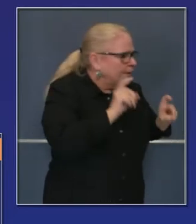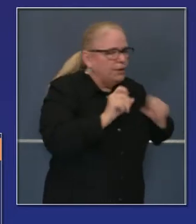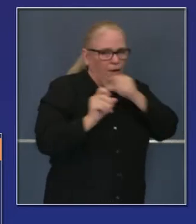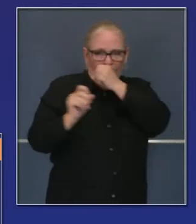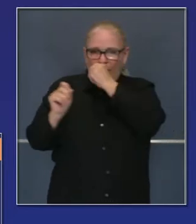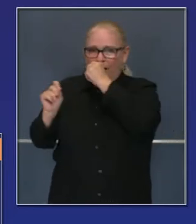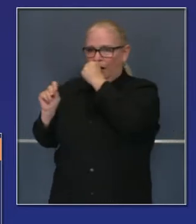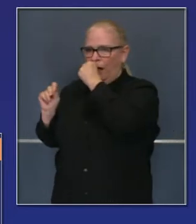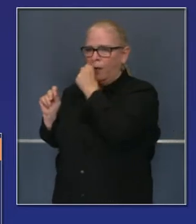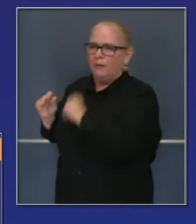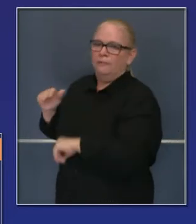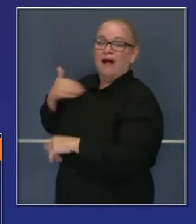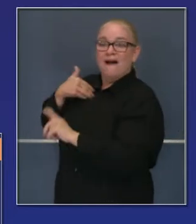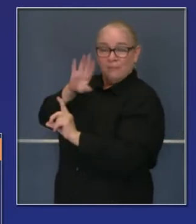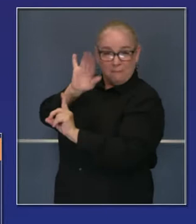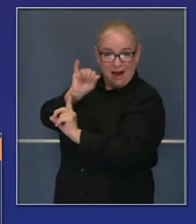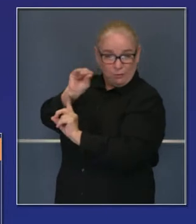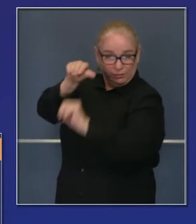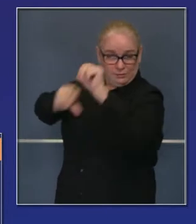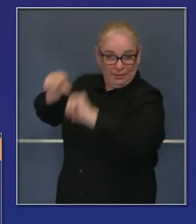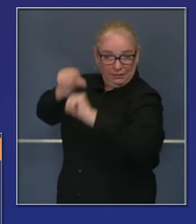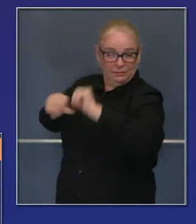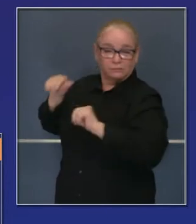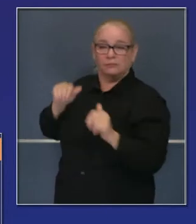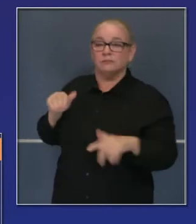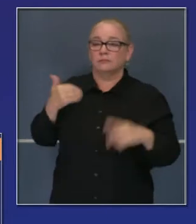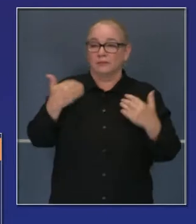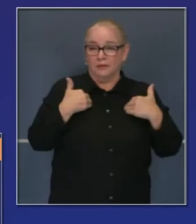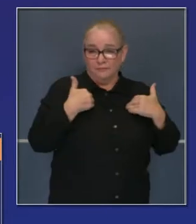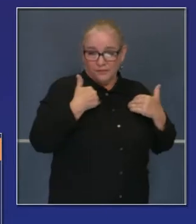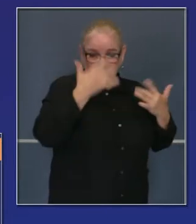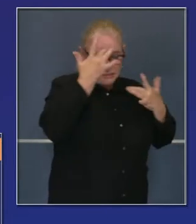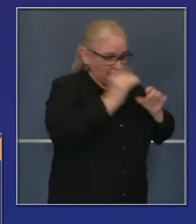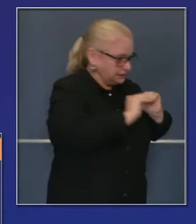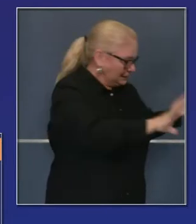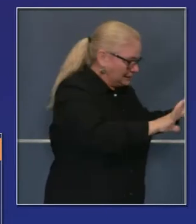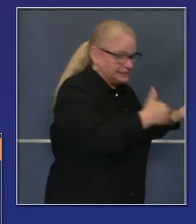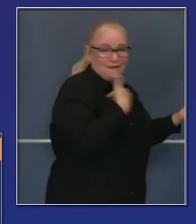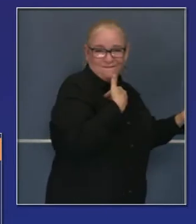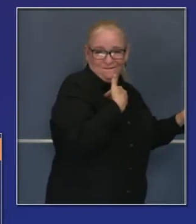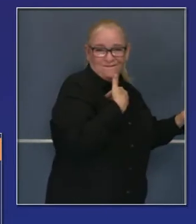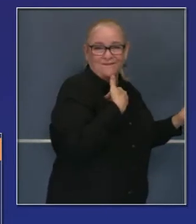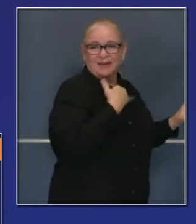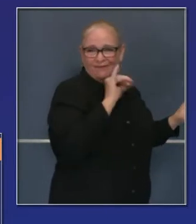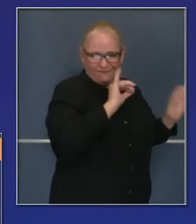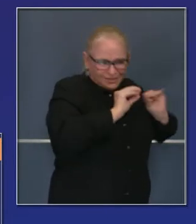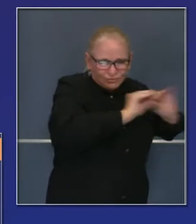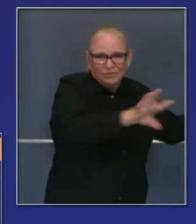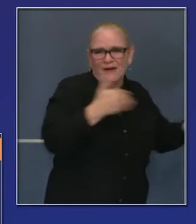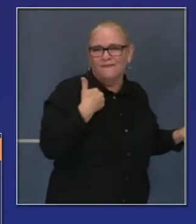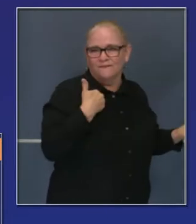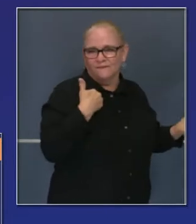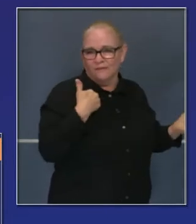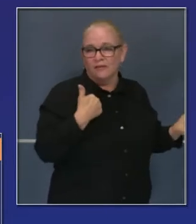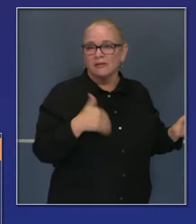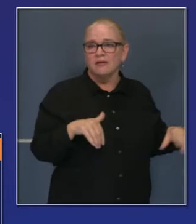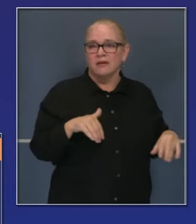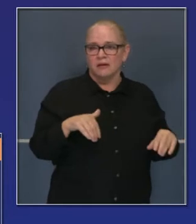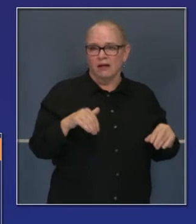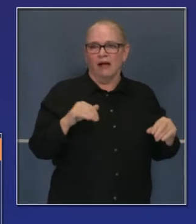donde hay la pericia de algunos de ellos en estadísticas, en epidemiología, en pediatría, en enfermedades pediátricas,